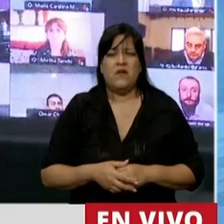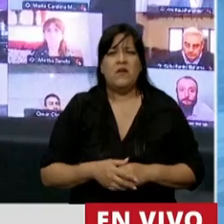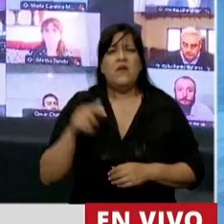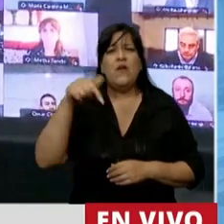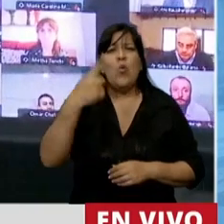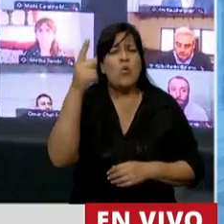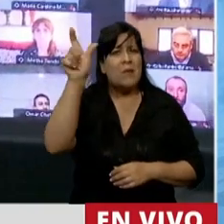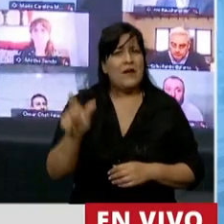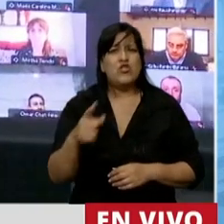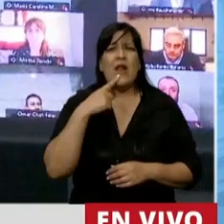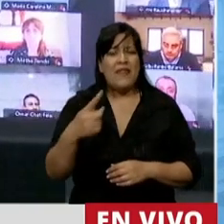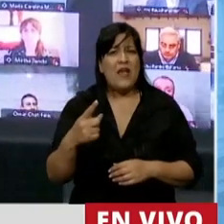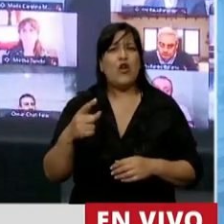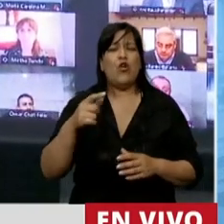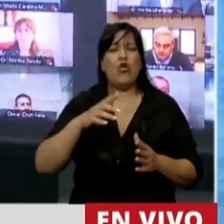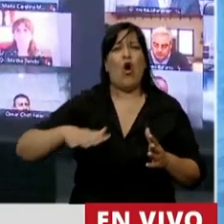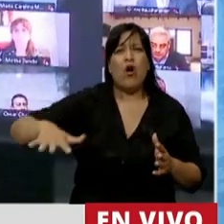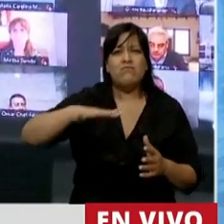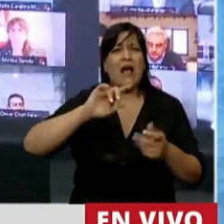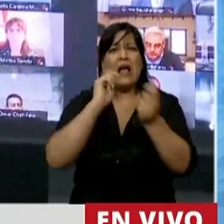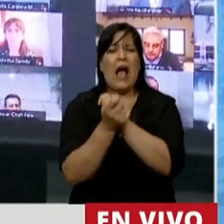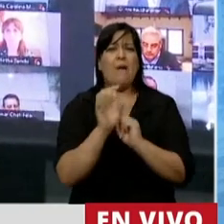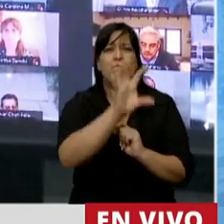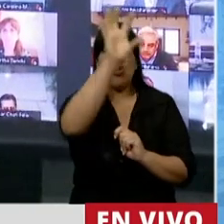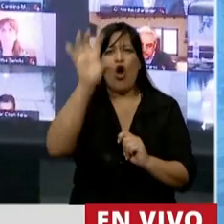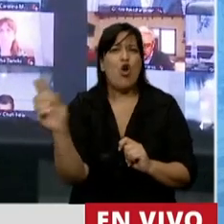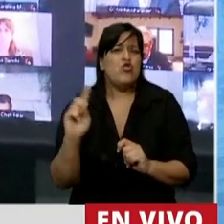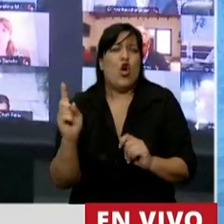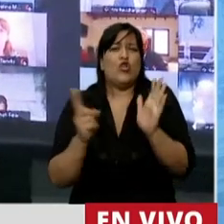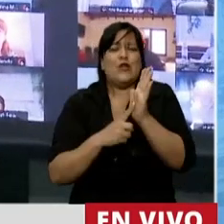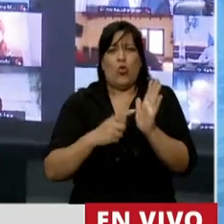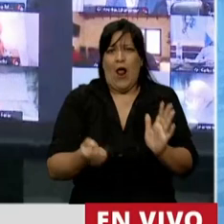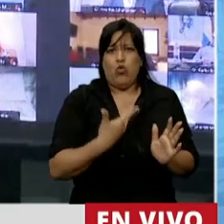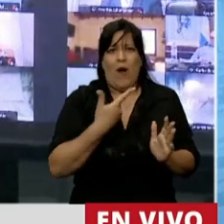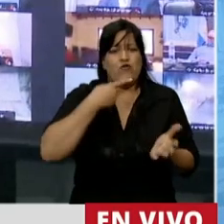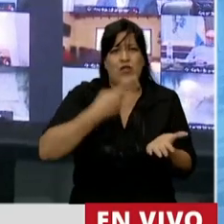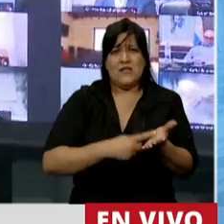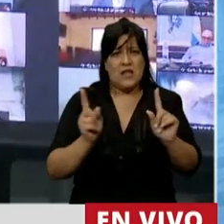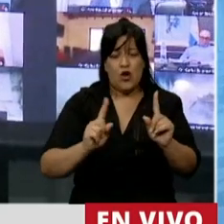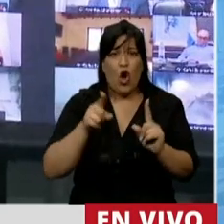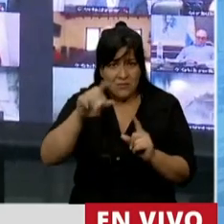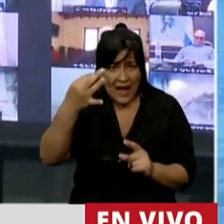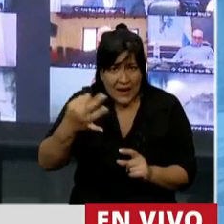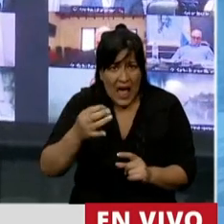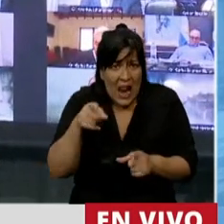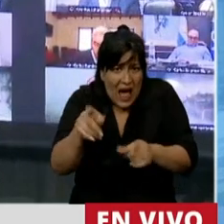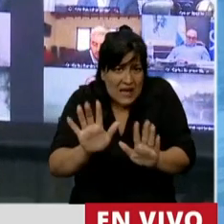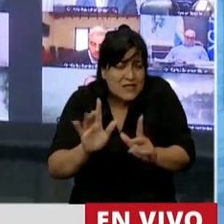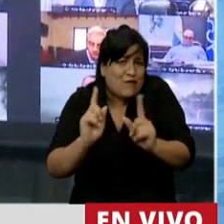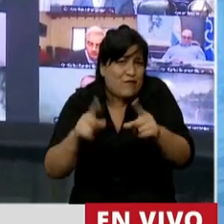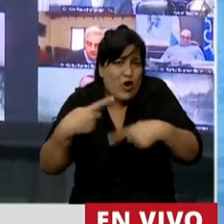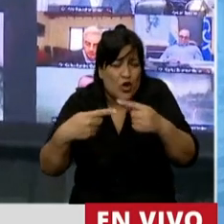acá alguien dijo el cambio del uso lo hacen las jurisdicciones, no los titulares de los dominios. Es real y así va a seguir siendo.